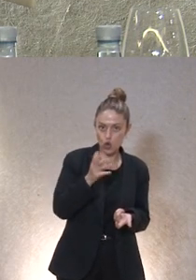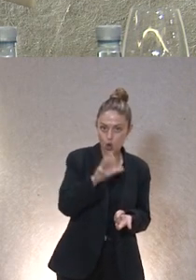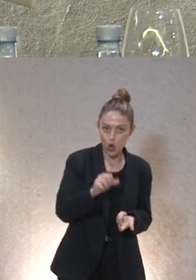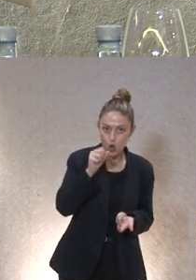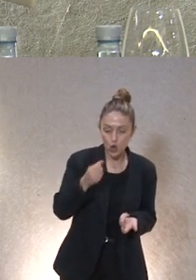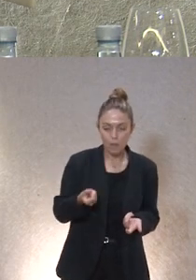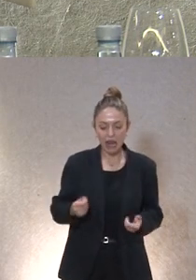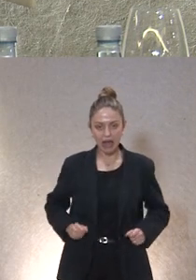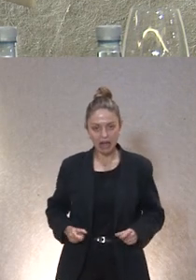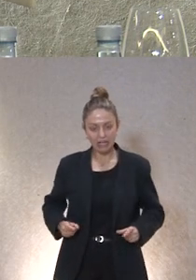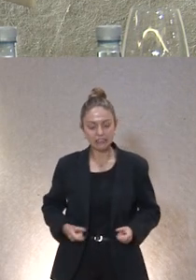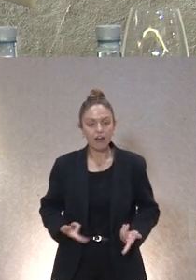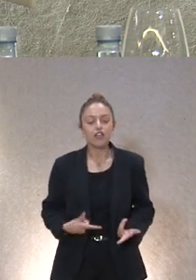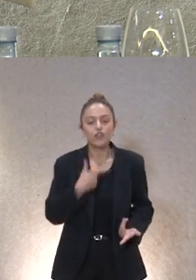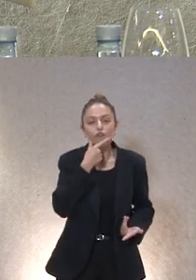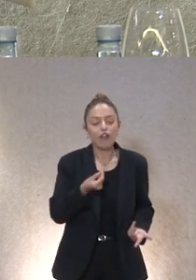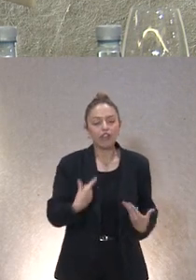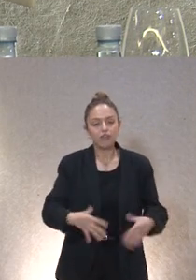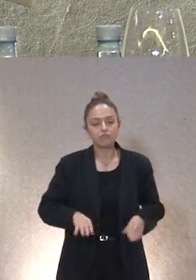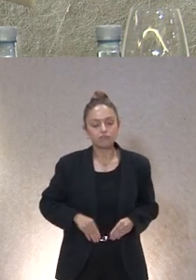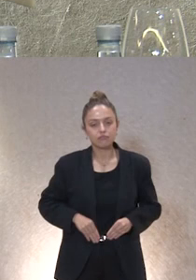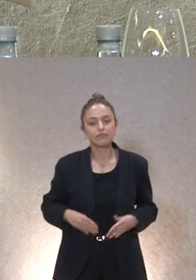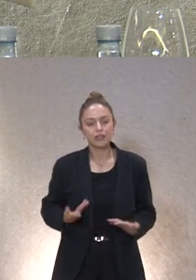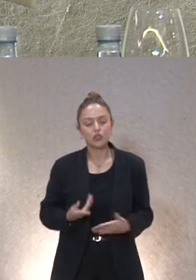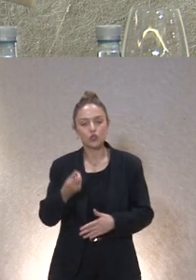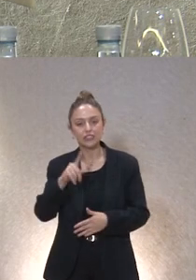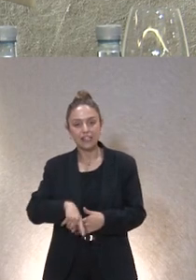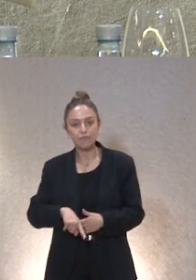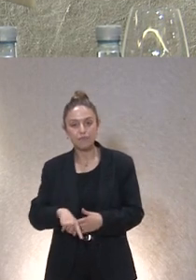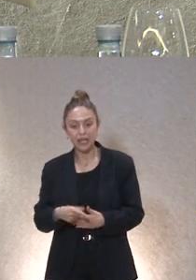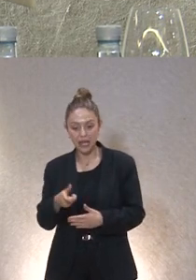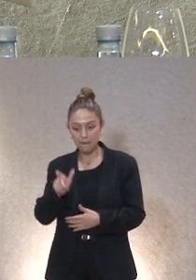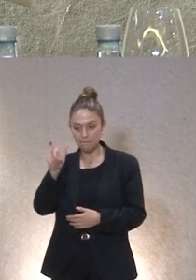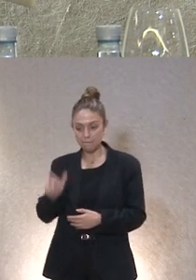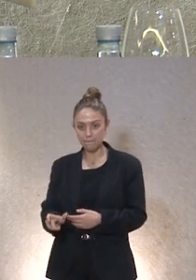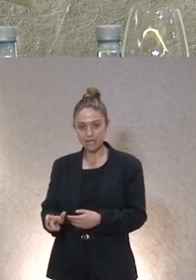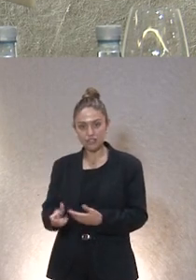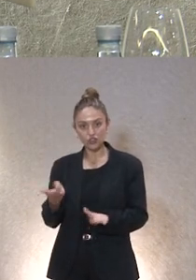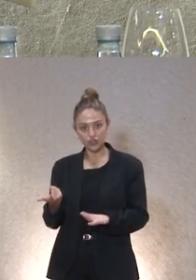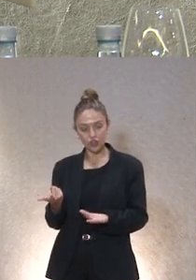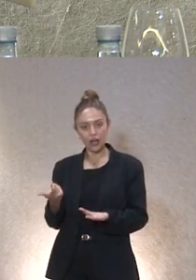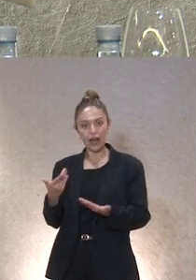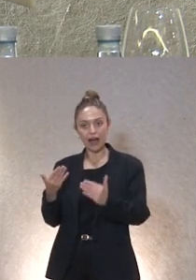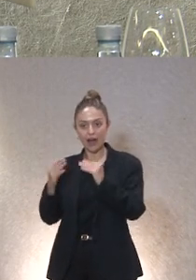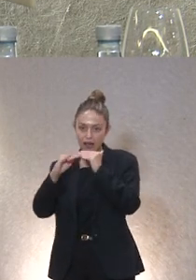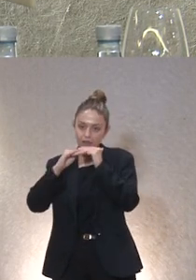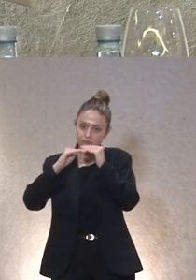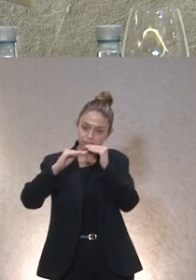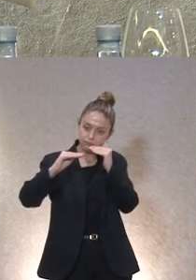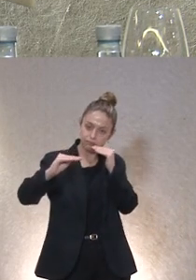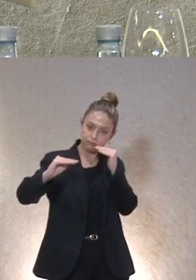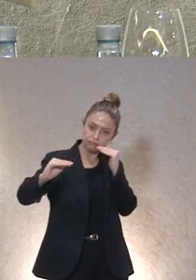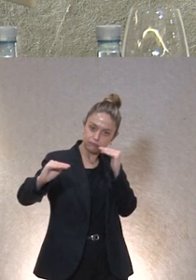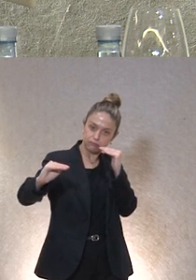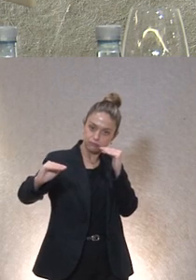puede ser más o menos fácil sino simplemente también lo que le va a costar a la persona el mantenerlo según las necesidades